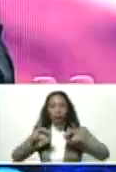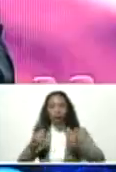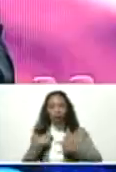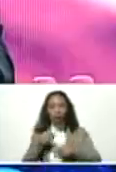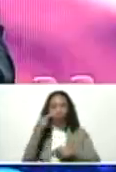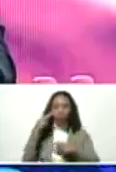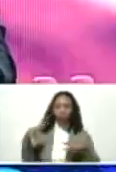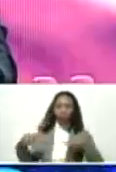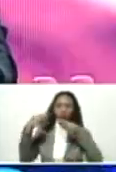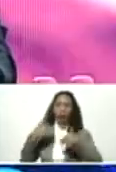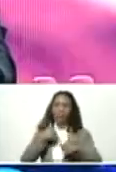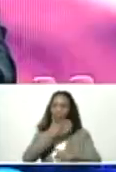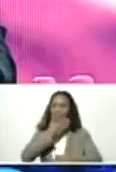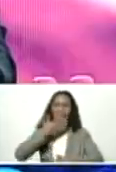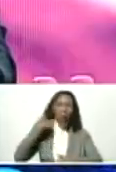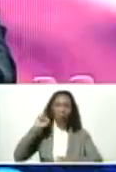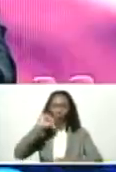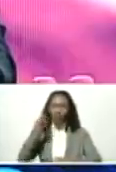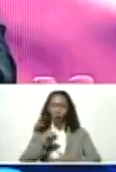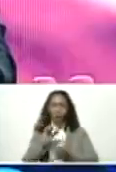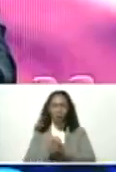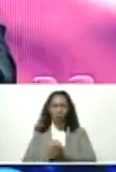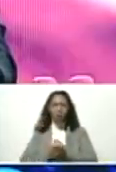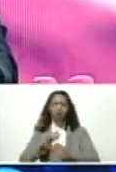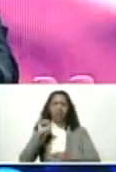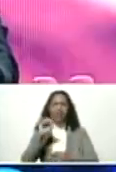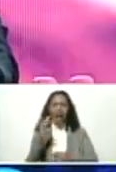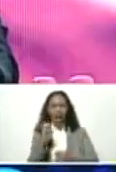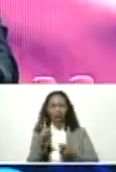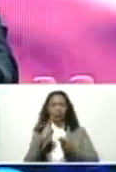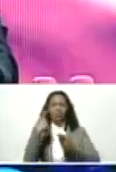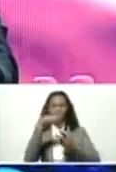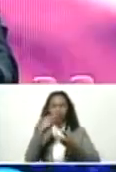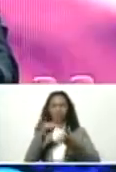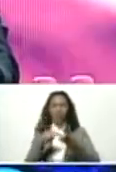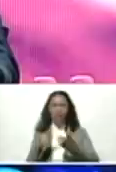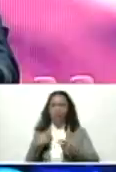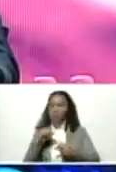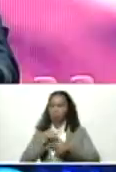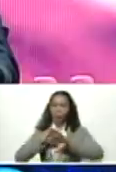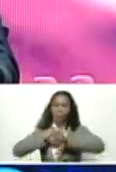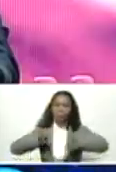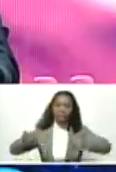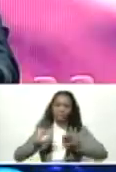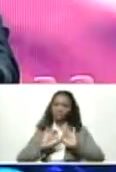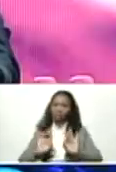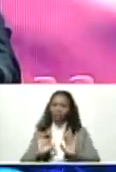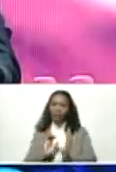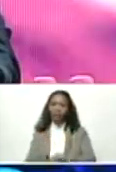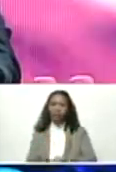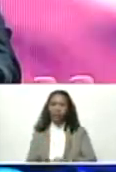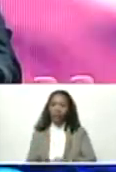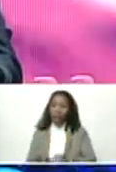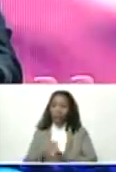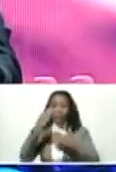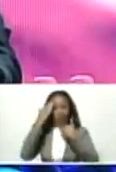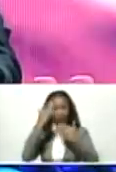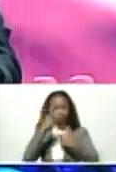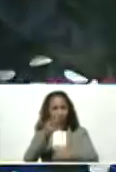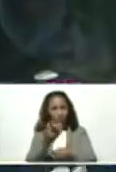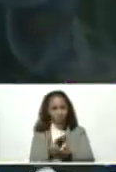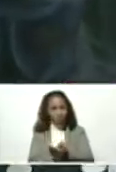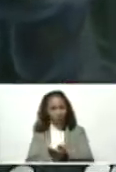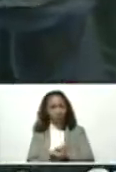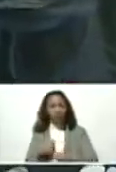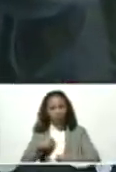miraba a la cara a mis mejores amigos a Sergio a Paco a Víctor y no nos separaban oye vale dale saludo a tu hermano